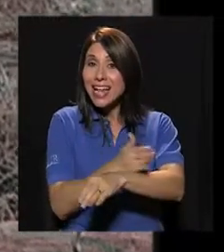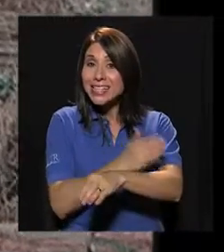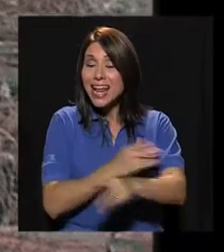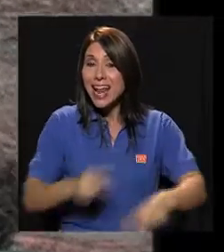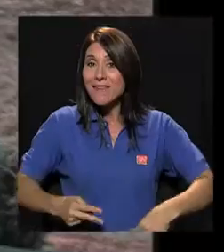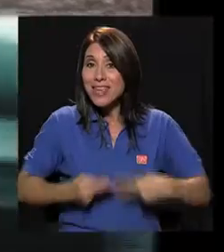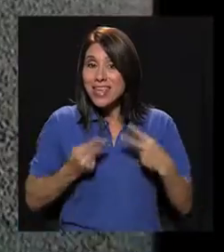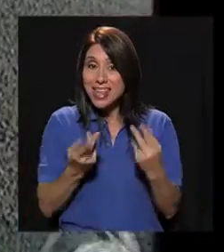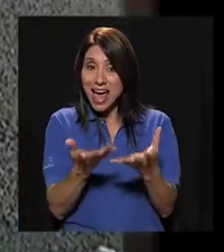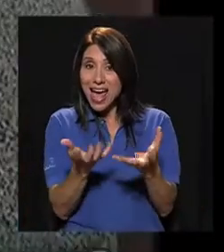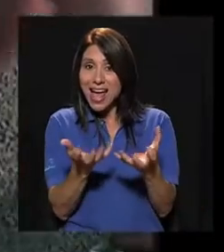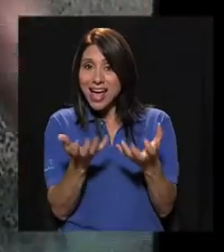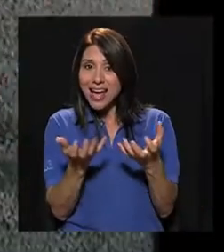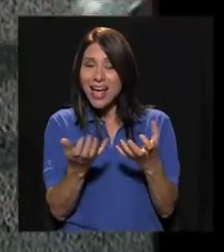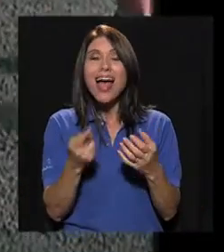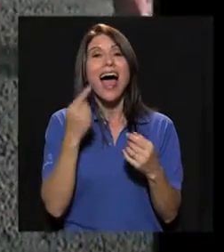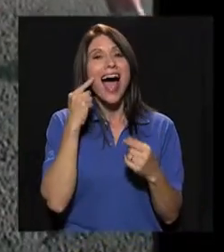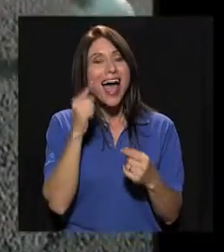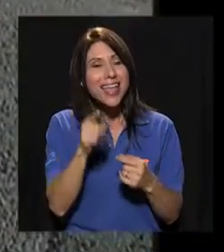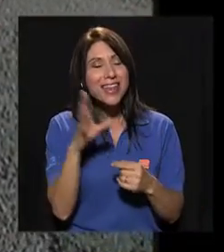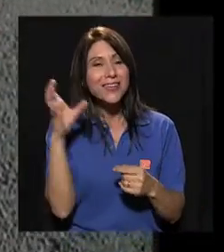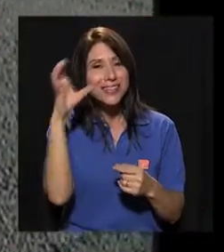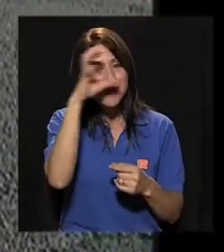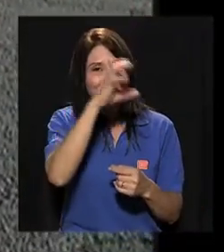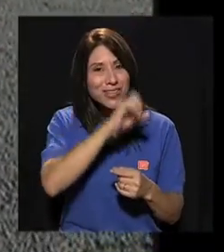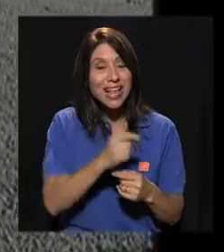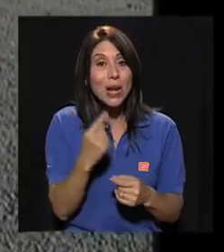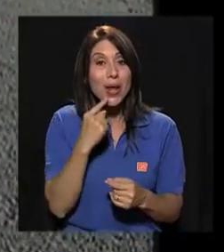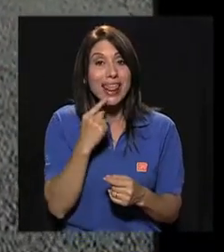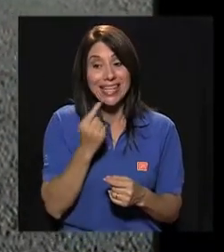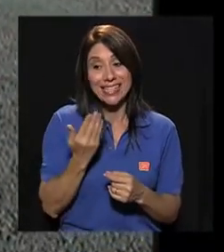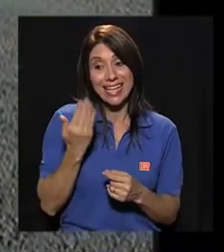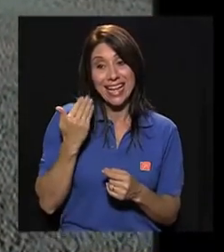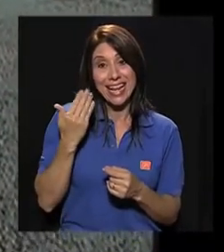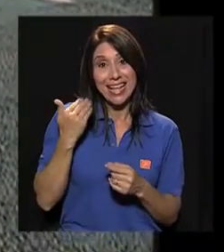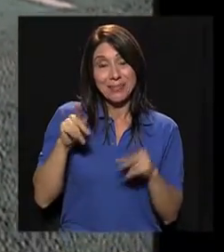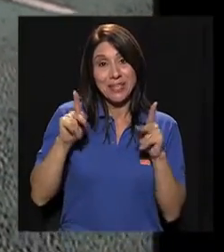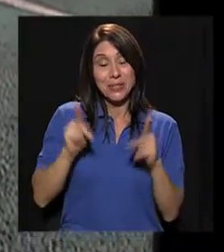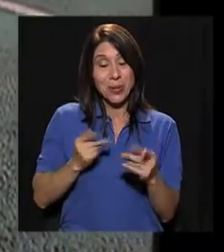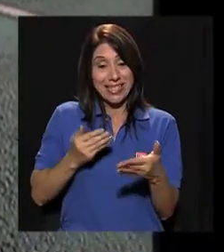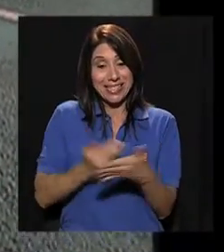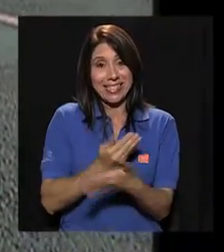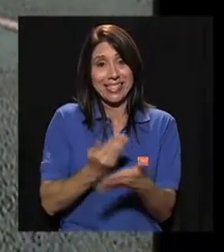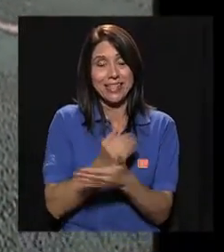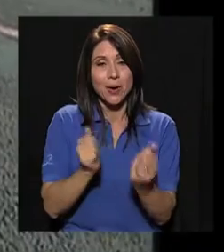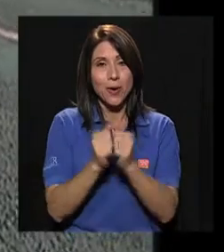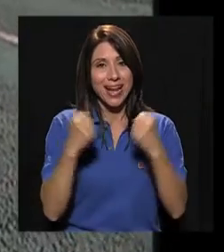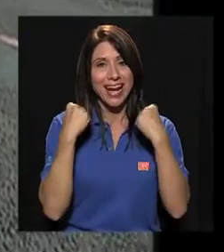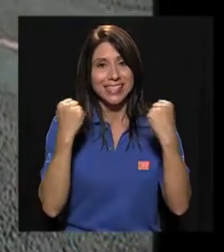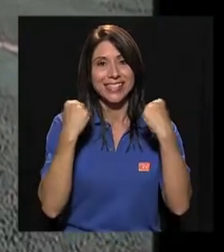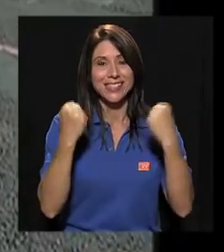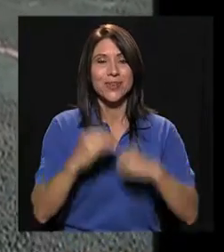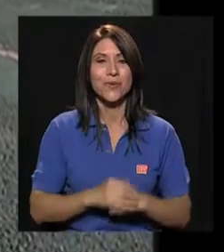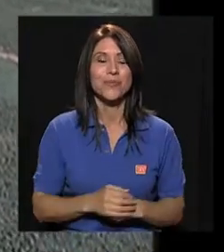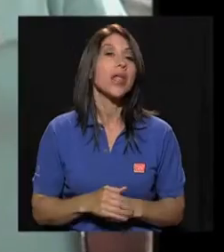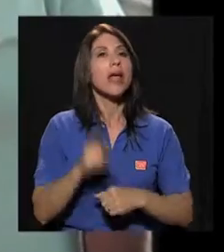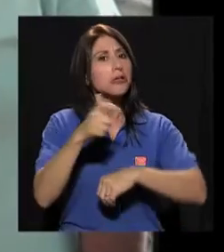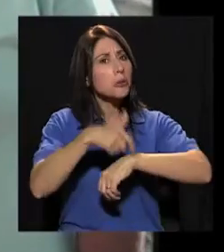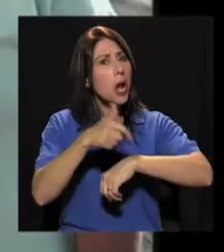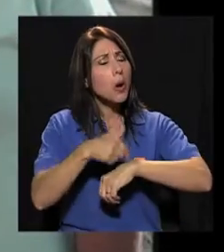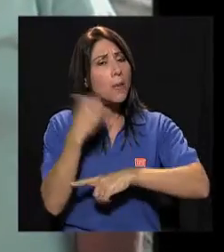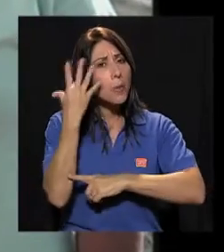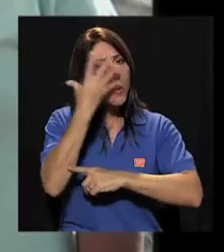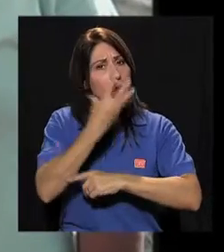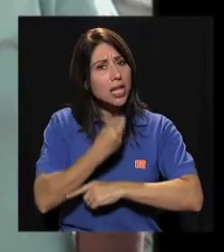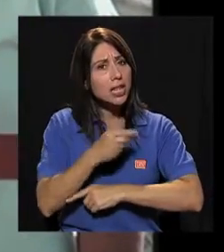ganas de hacer crecer la vida, las encontramos en lo que dicen las recién llegadas al ejercicio. Es